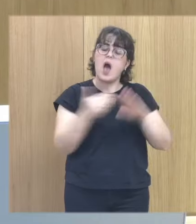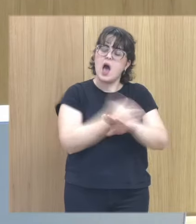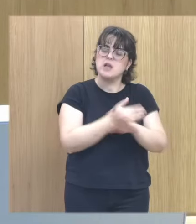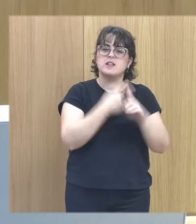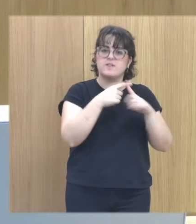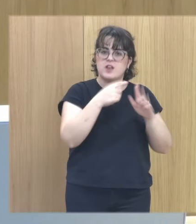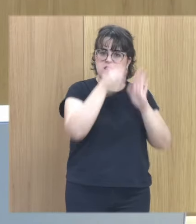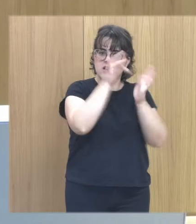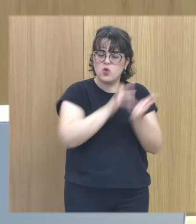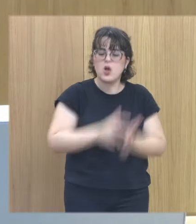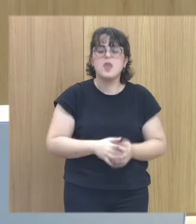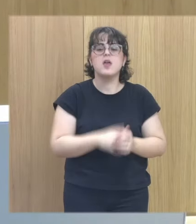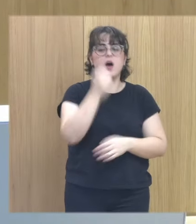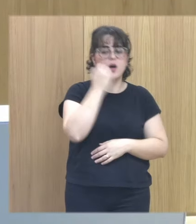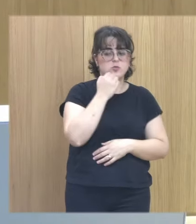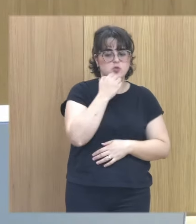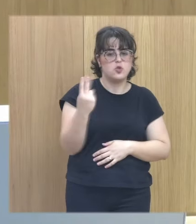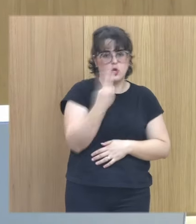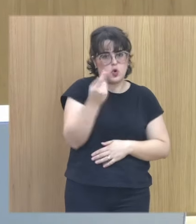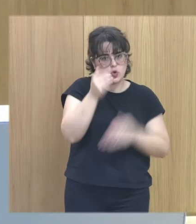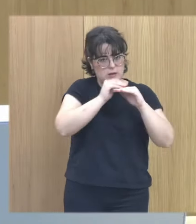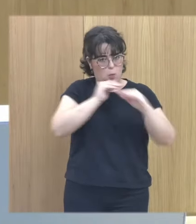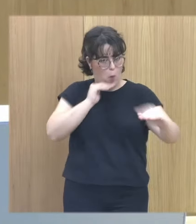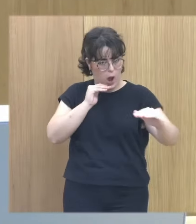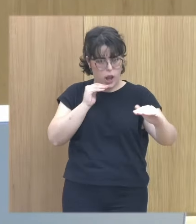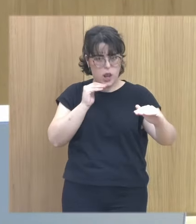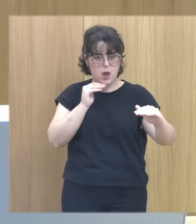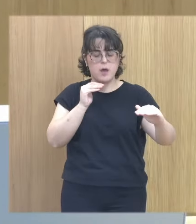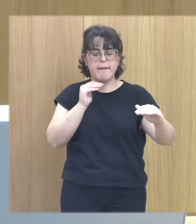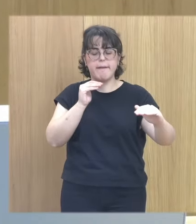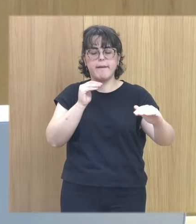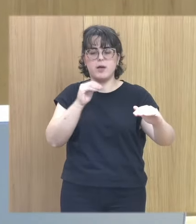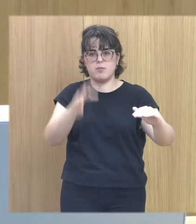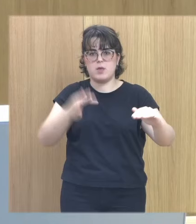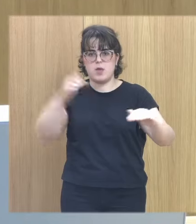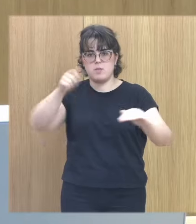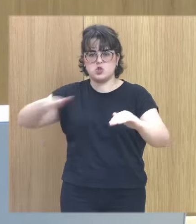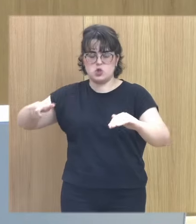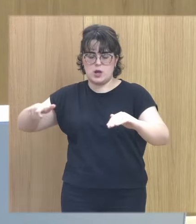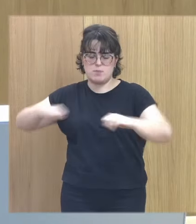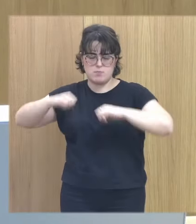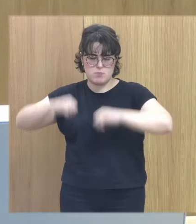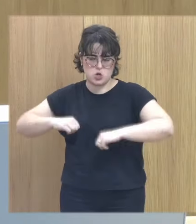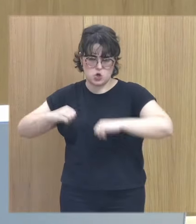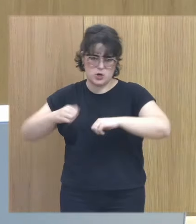que no he hablado entre el abuso entre dos niños entre iguales del abuso de personas adultas a los niños